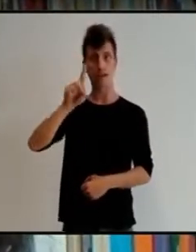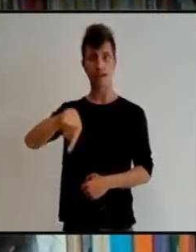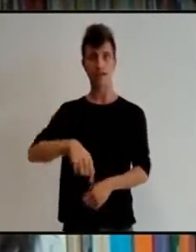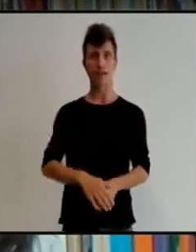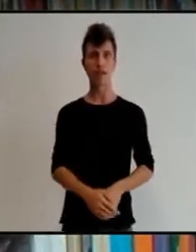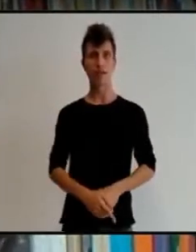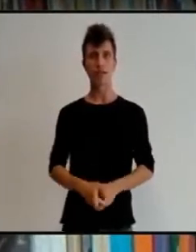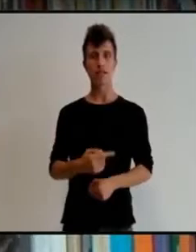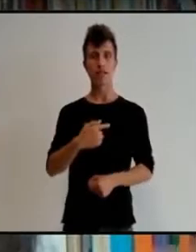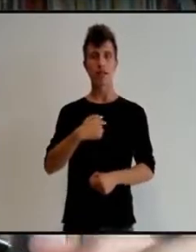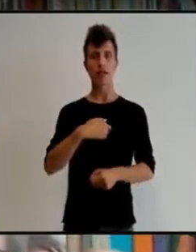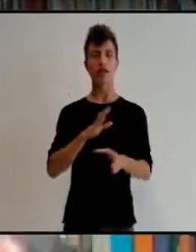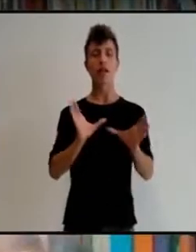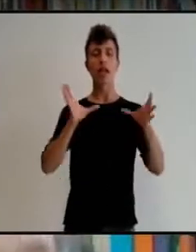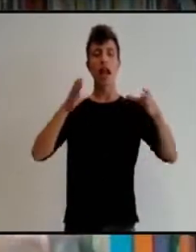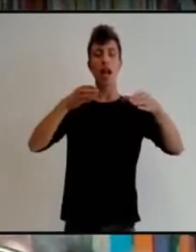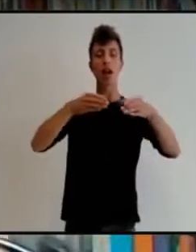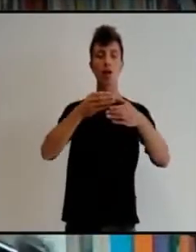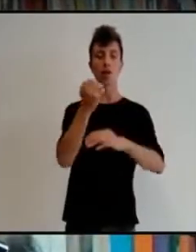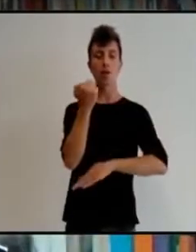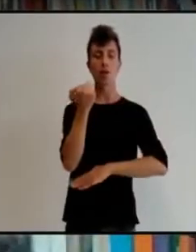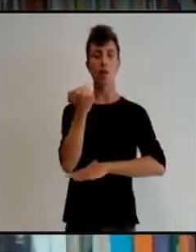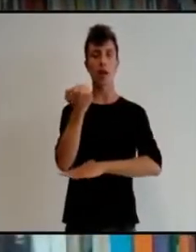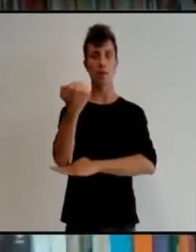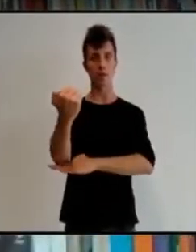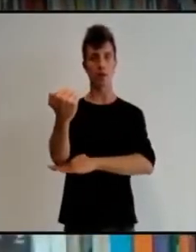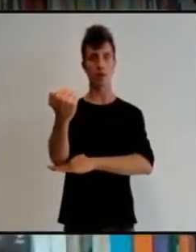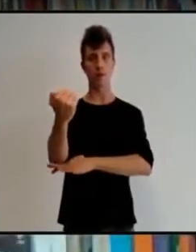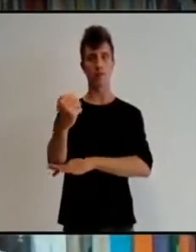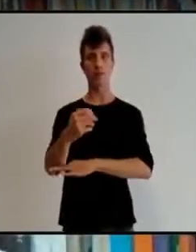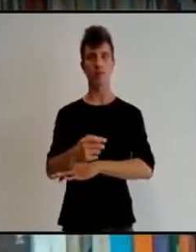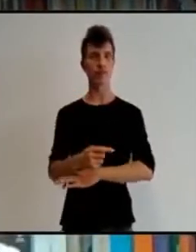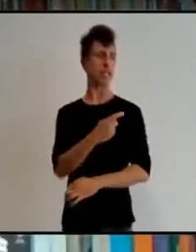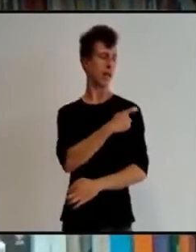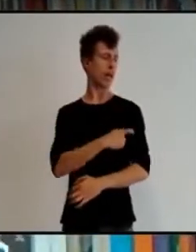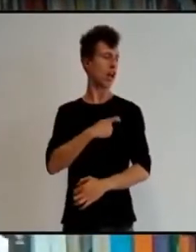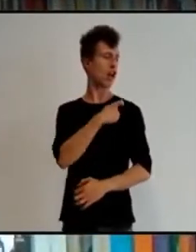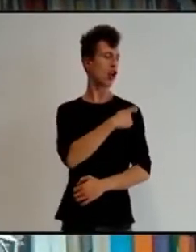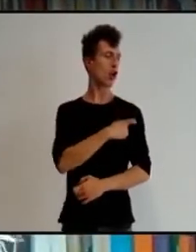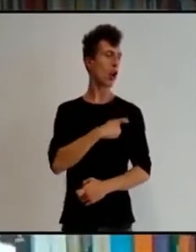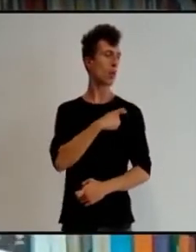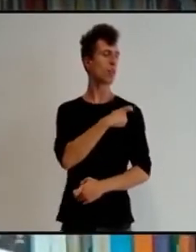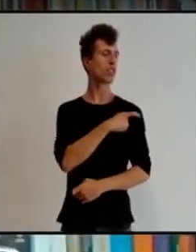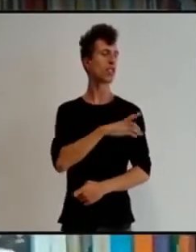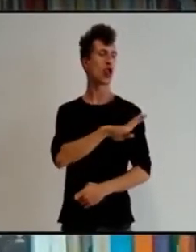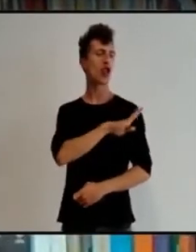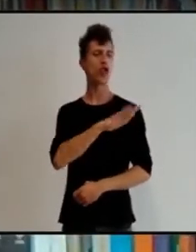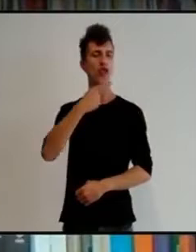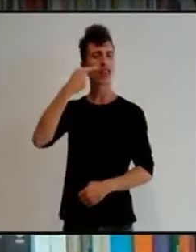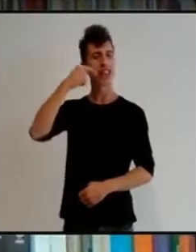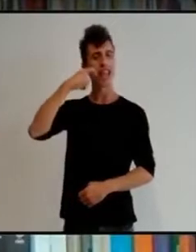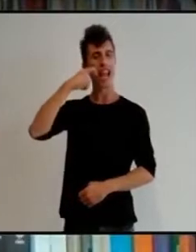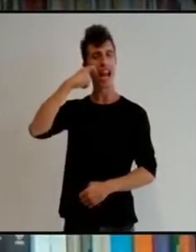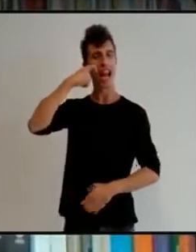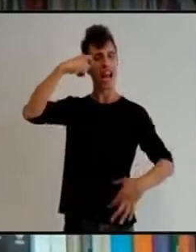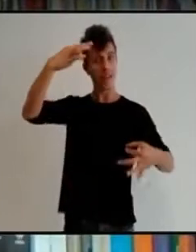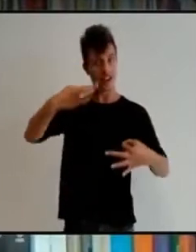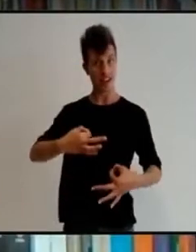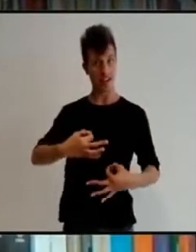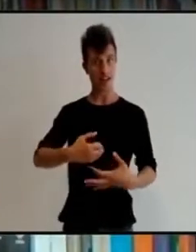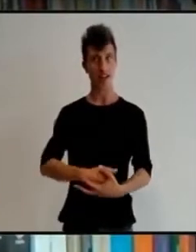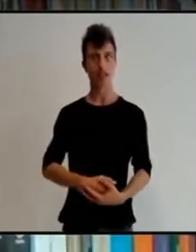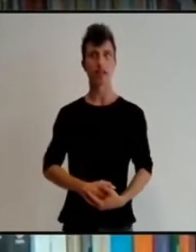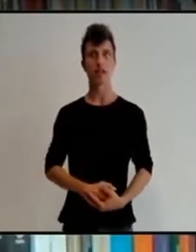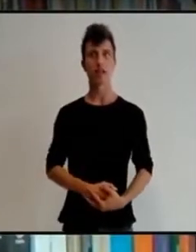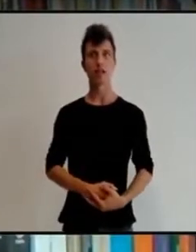al trabajo de la Comisión de la Verdad en Europa y en Cataluña. Y